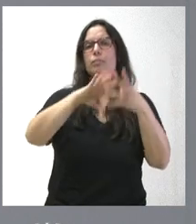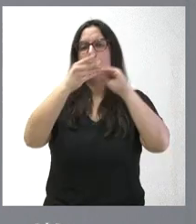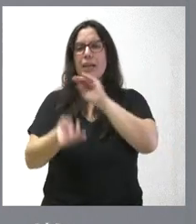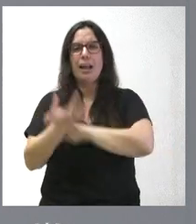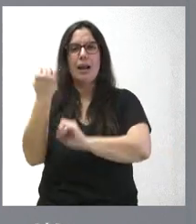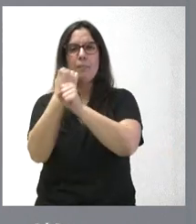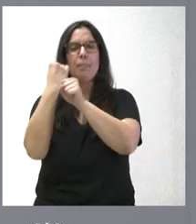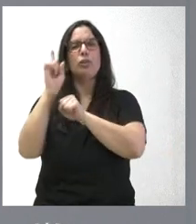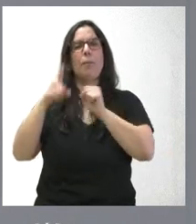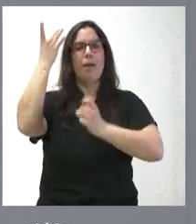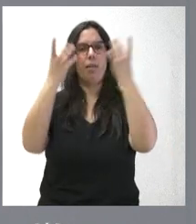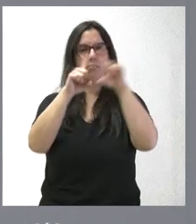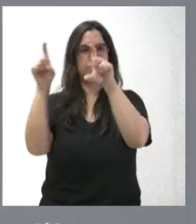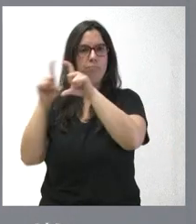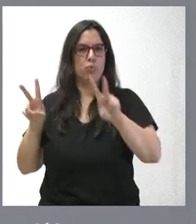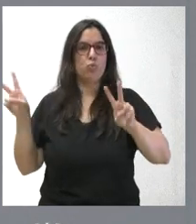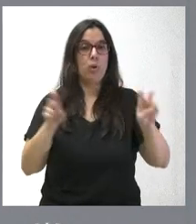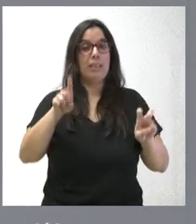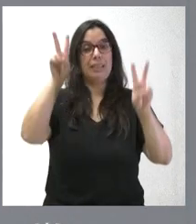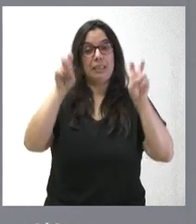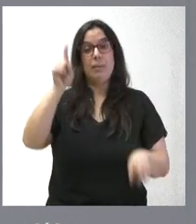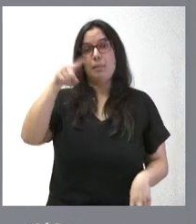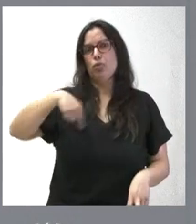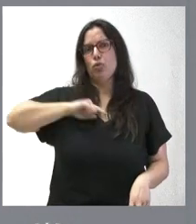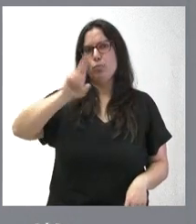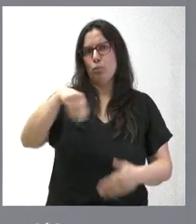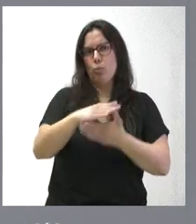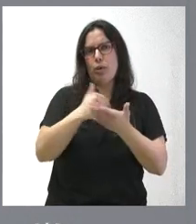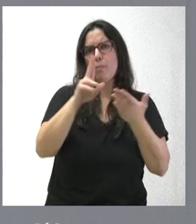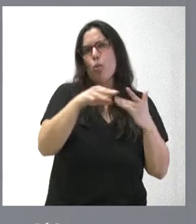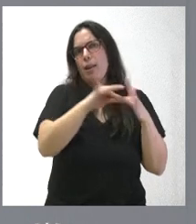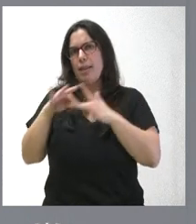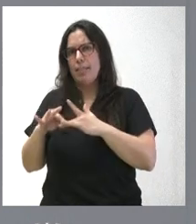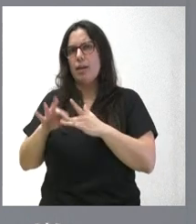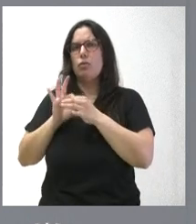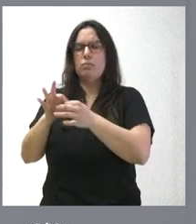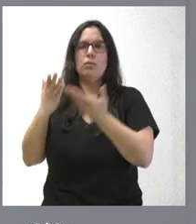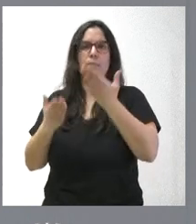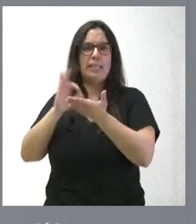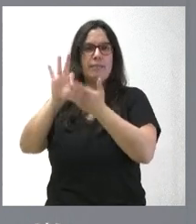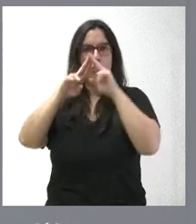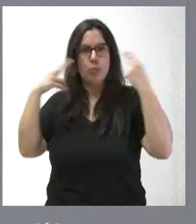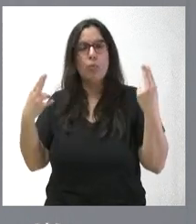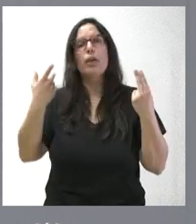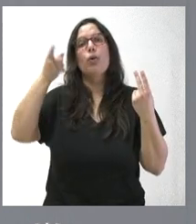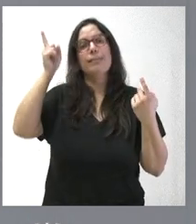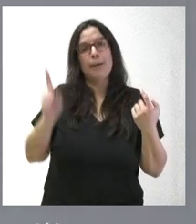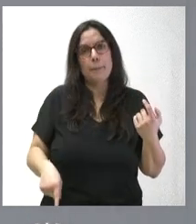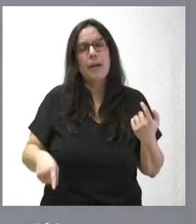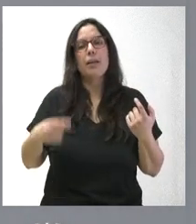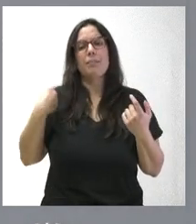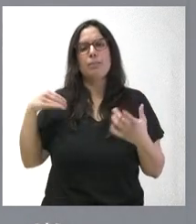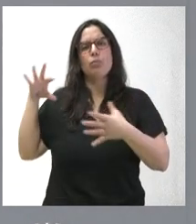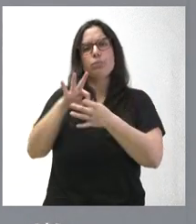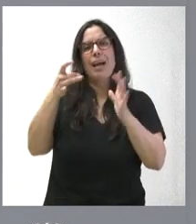y el emprendimiento. Es una materia donde nuestra comunidad también ejerce un liderazgo dentro de los servicios públicos, también dentro de la calidad